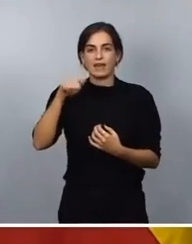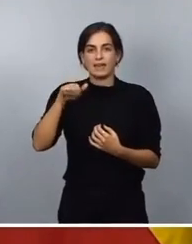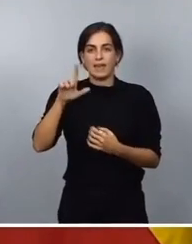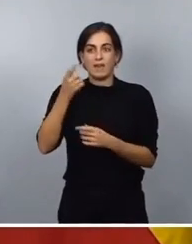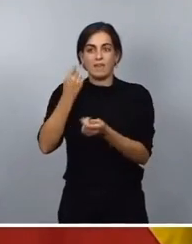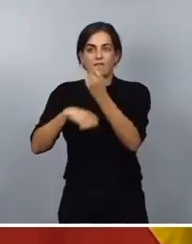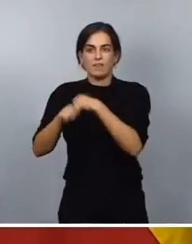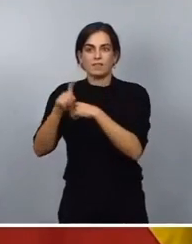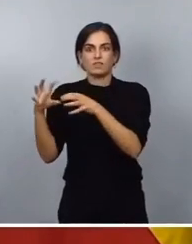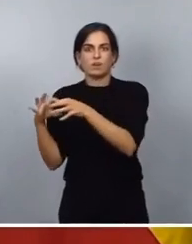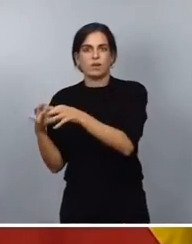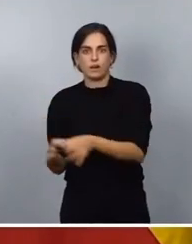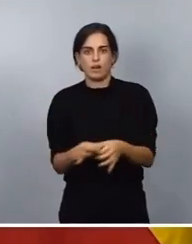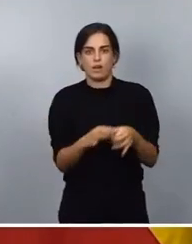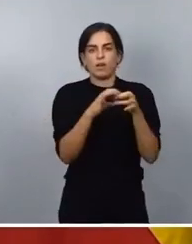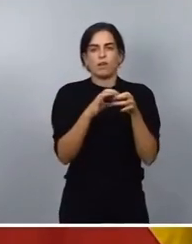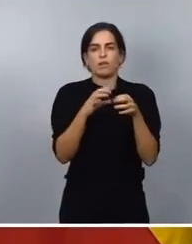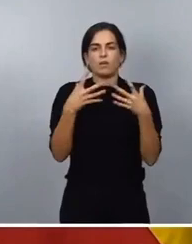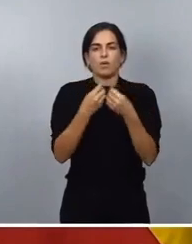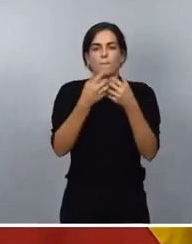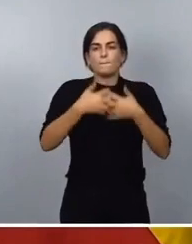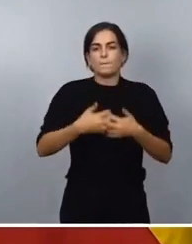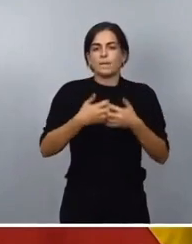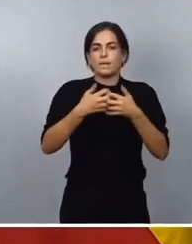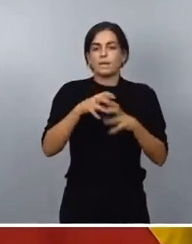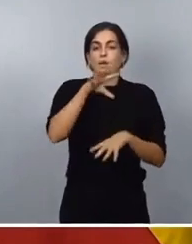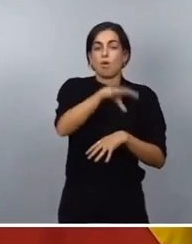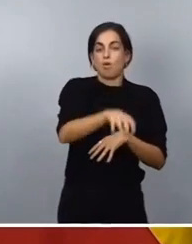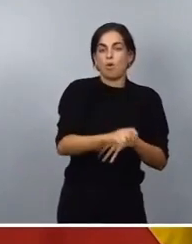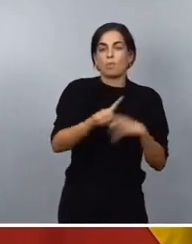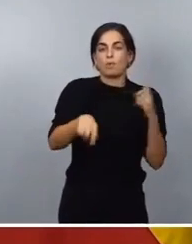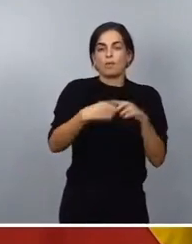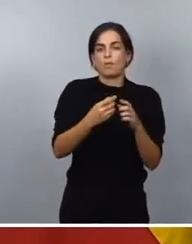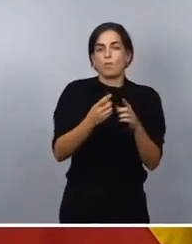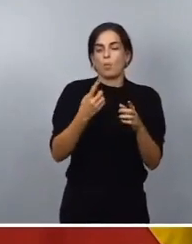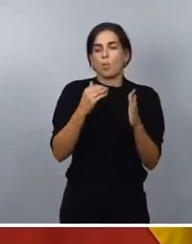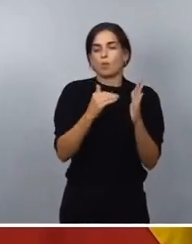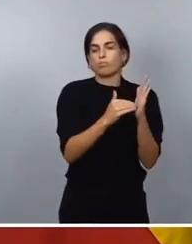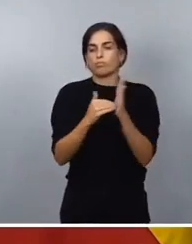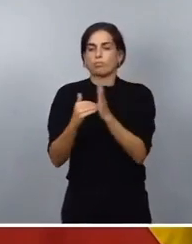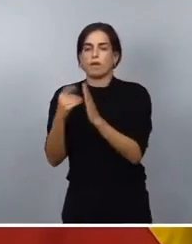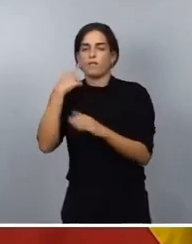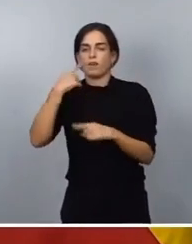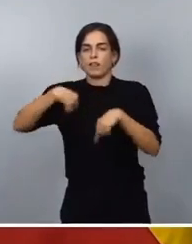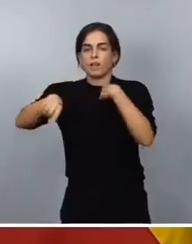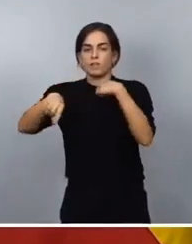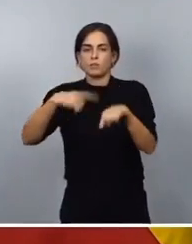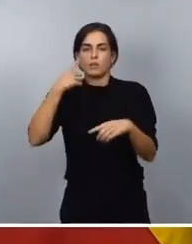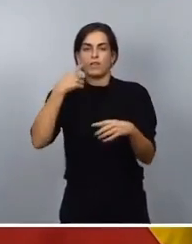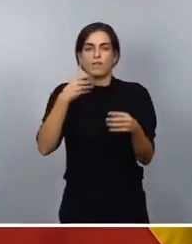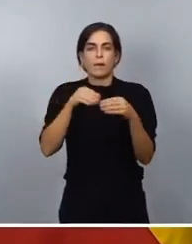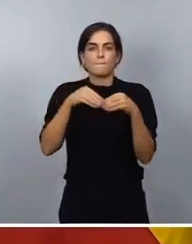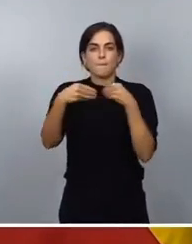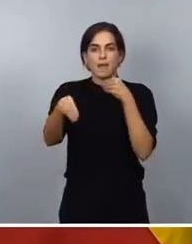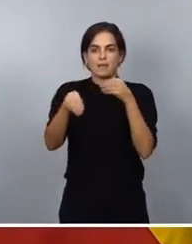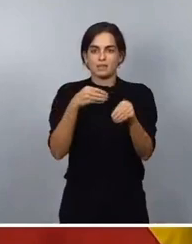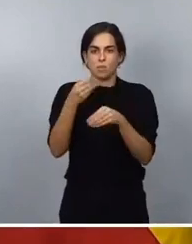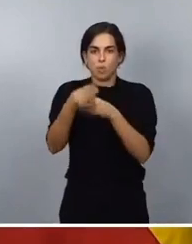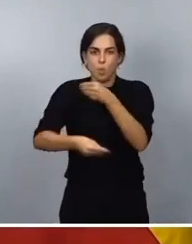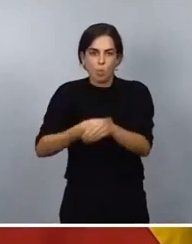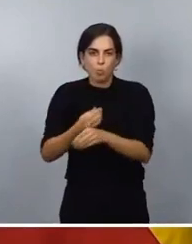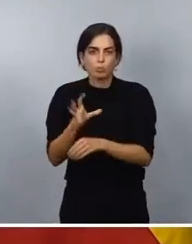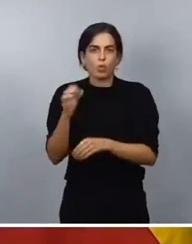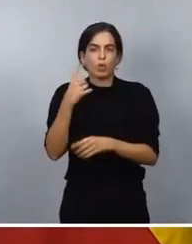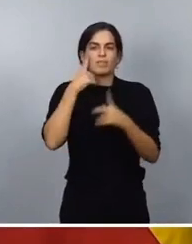con los mecanismos de compra y de transporte, por ejemplo, el uso de los plásticos, la necesidad de fomentar la